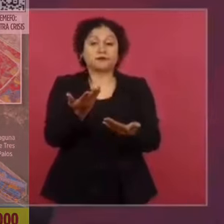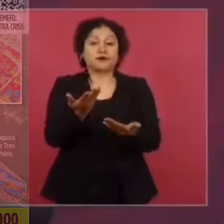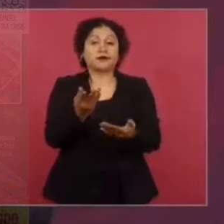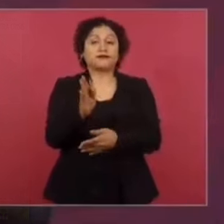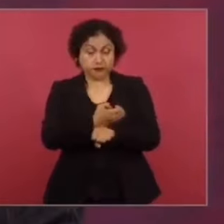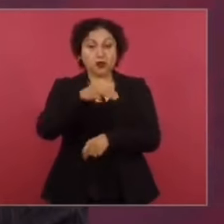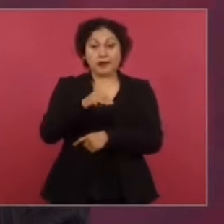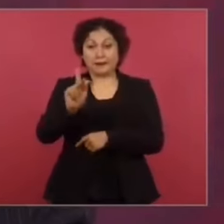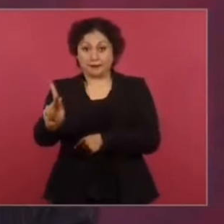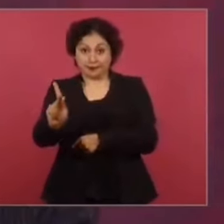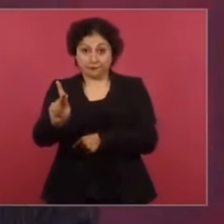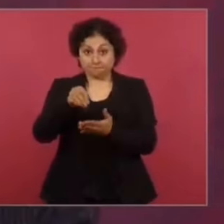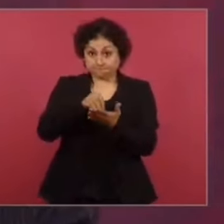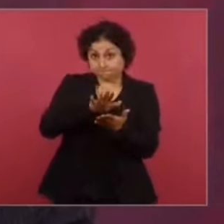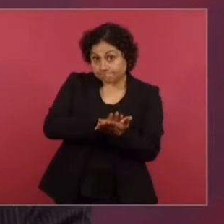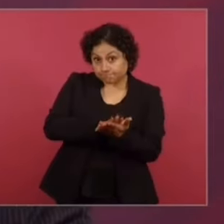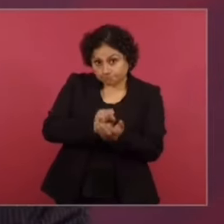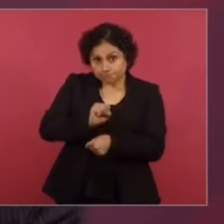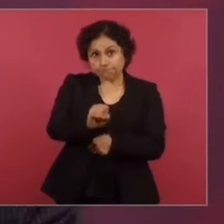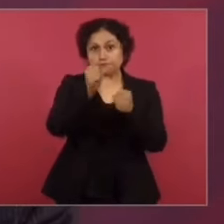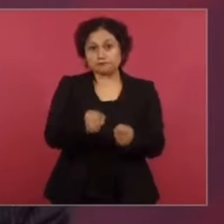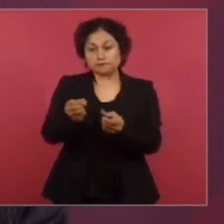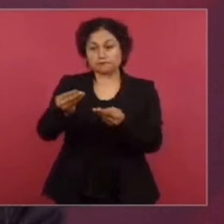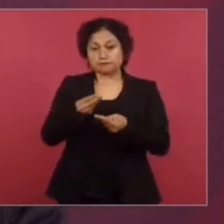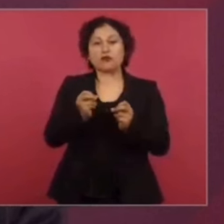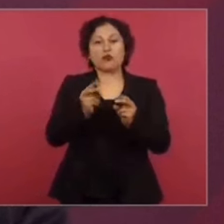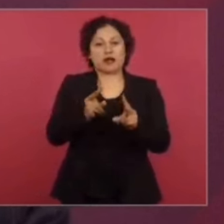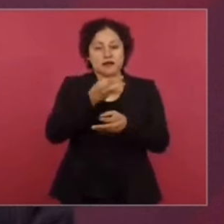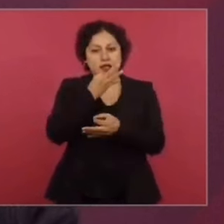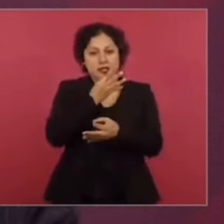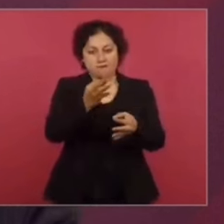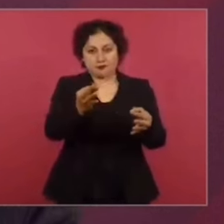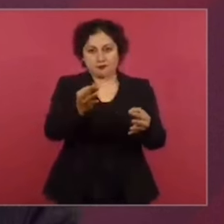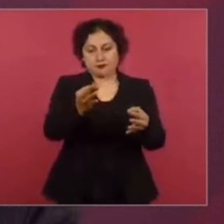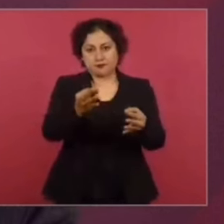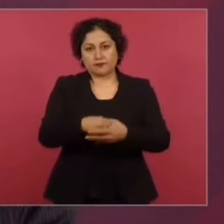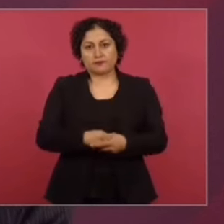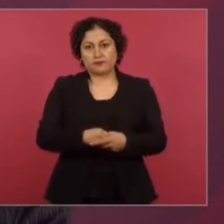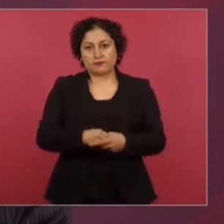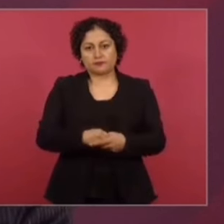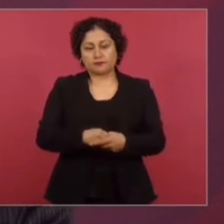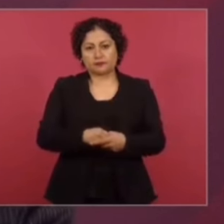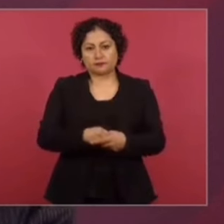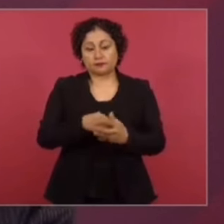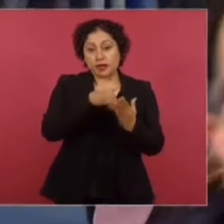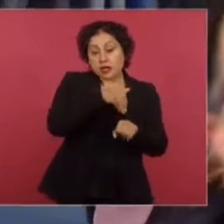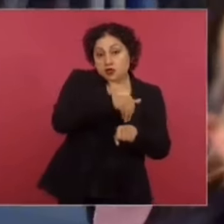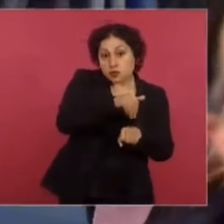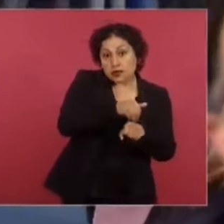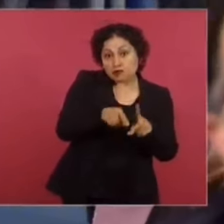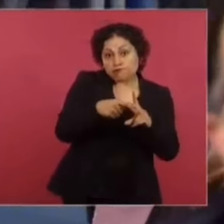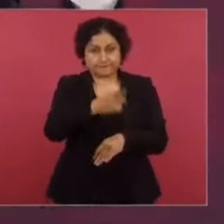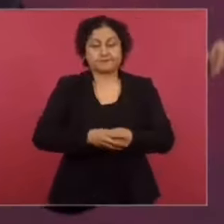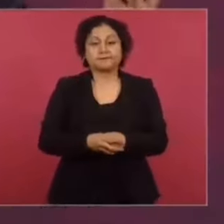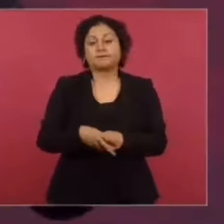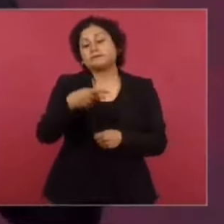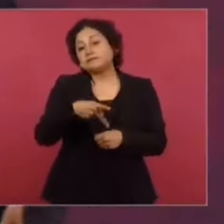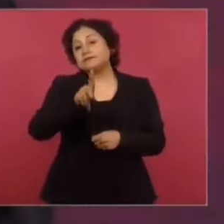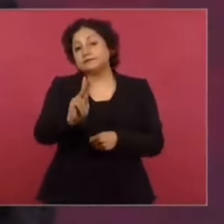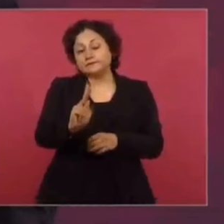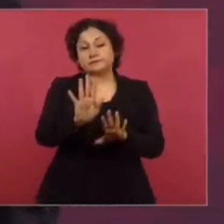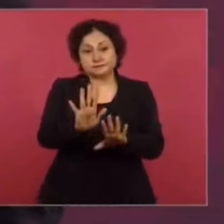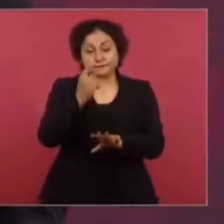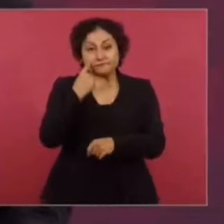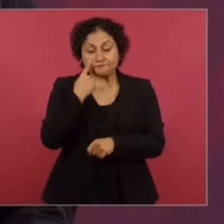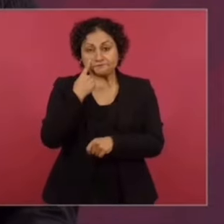Fiscalía, el Ministerio Público, lo constata, es cuando se da el número de fallecidos. exacto, pero